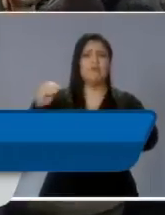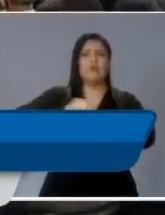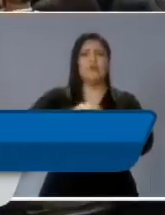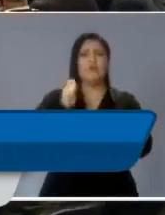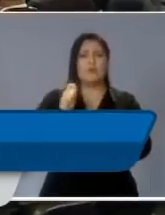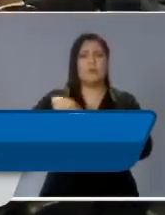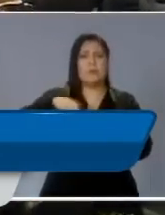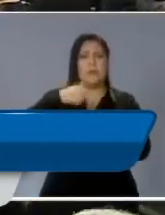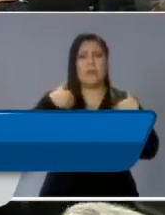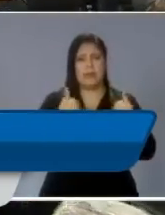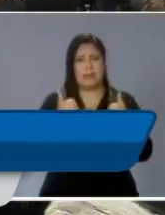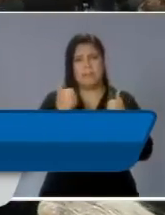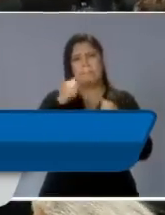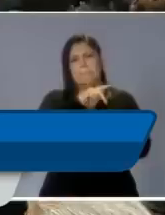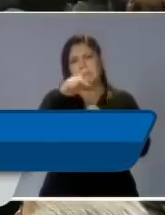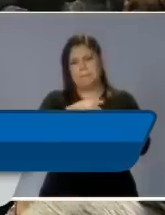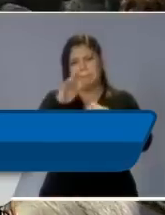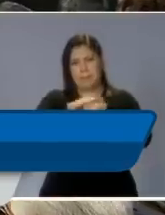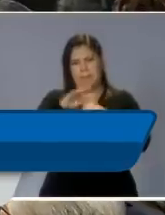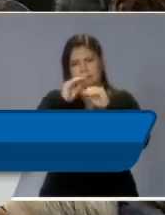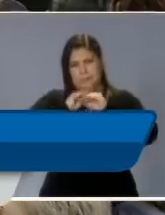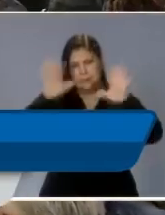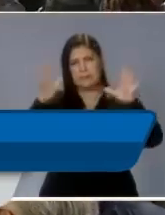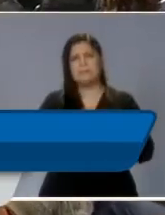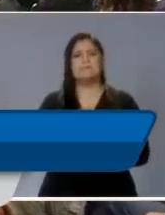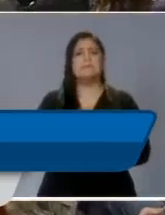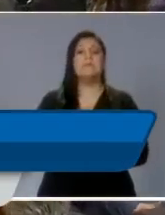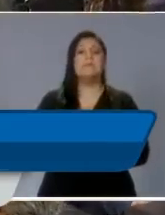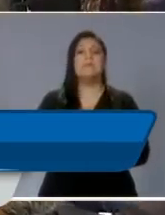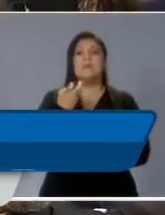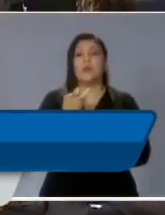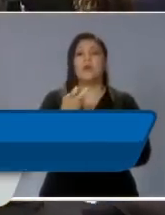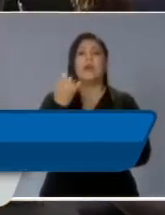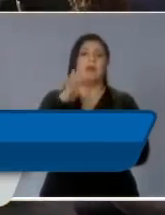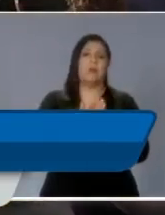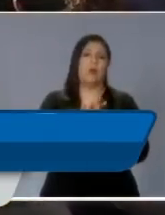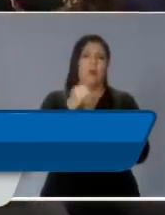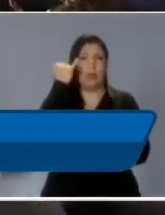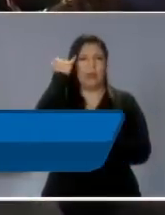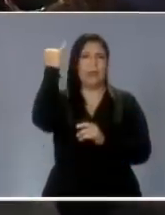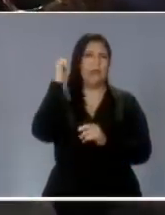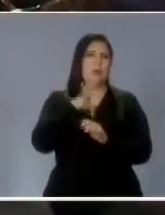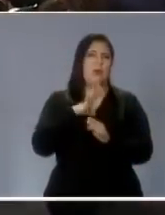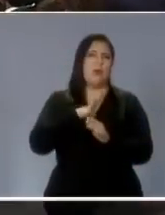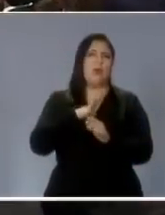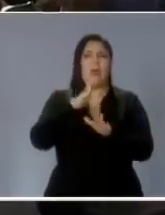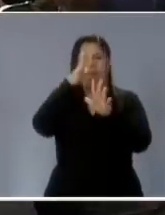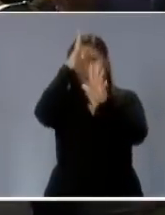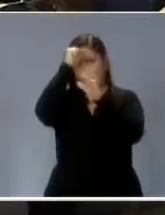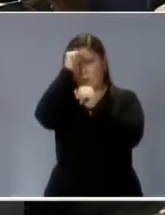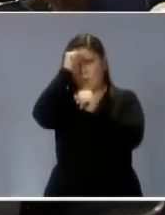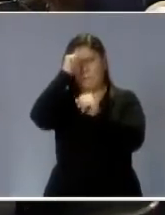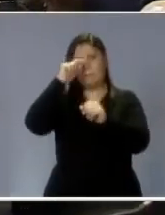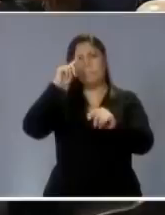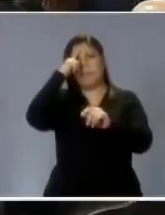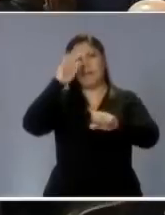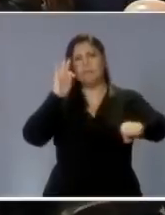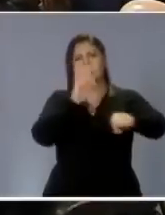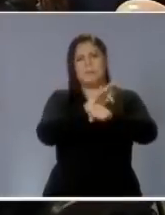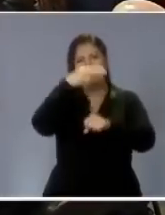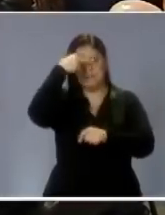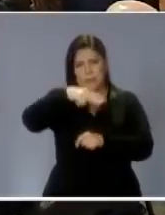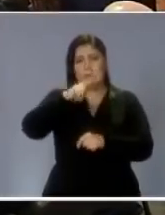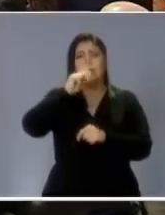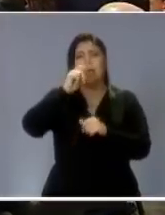entendimiento nacional. Así surgió el Pacto por México, un acuerdo inédito entre las